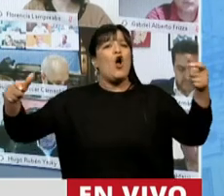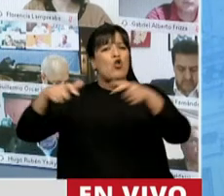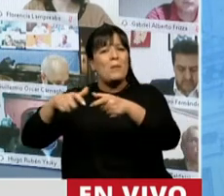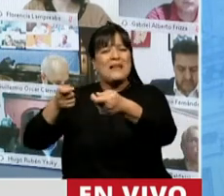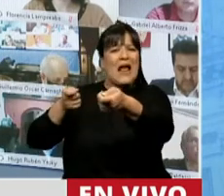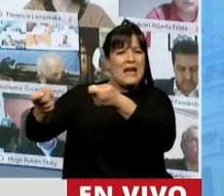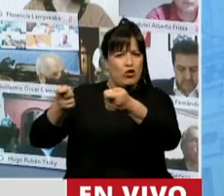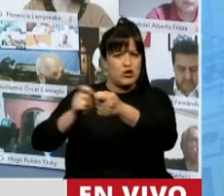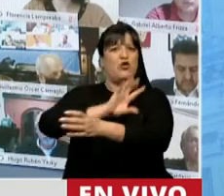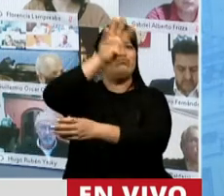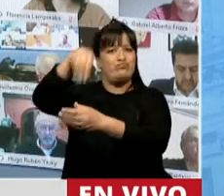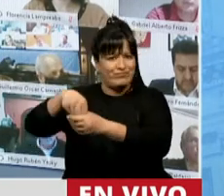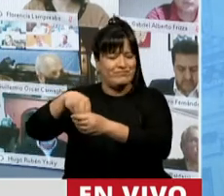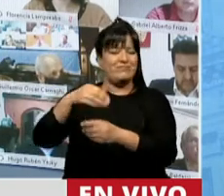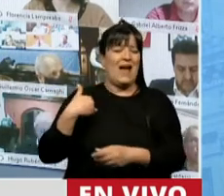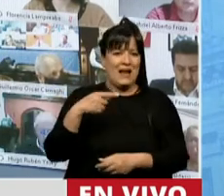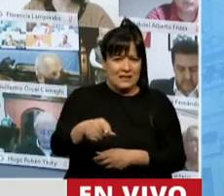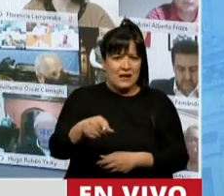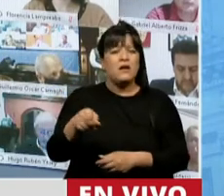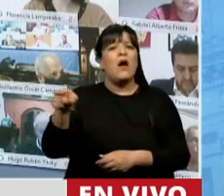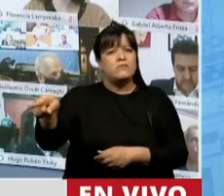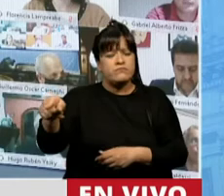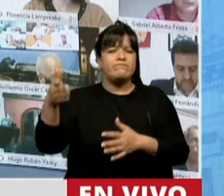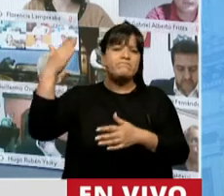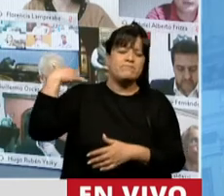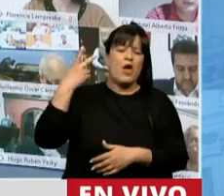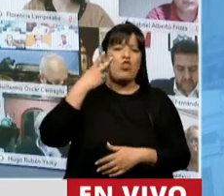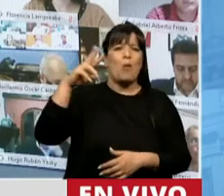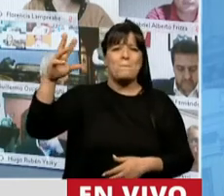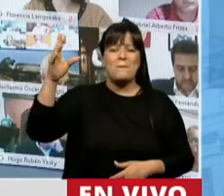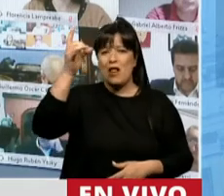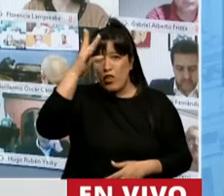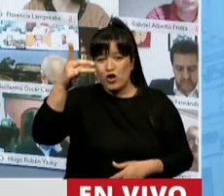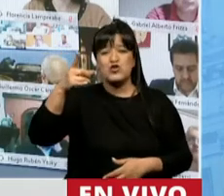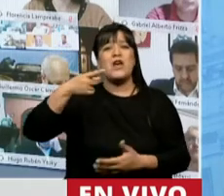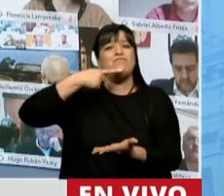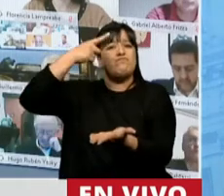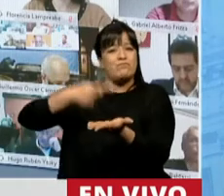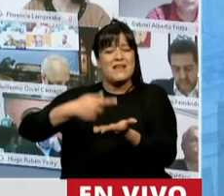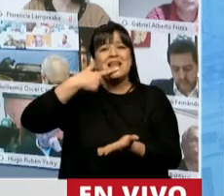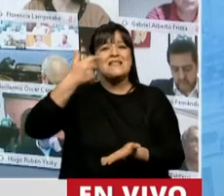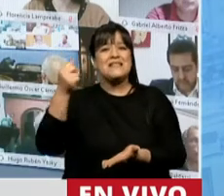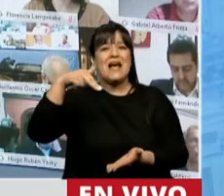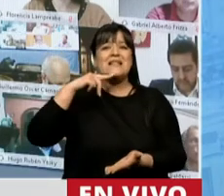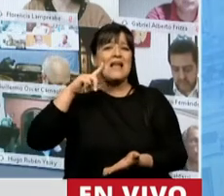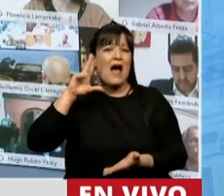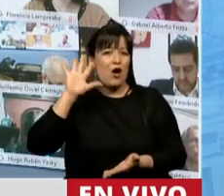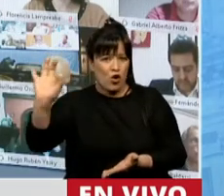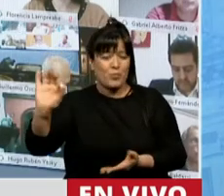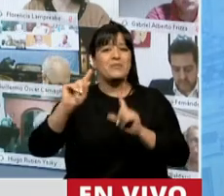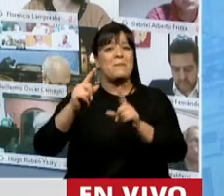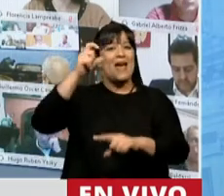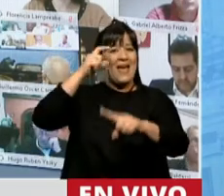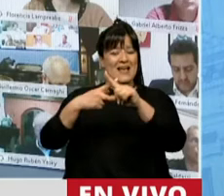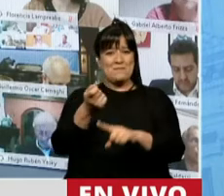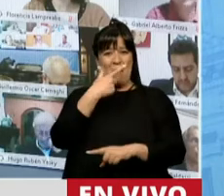de negociación que se instituyó a partir de 2012 en la decisión de Santiago. Y en el gobierno anterior, en el gobierno del presidente